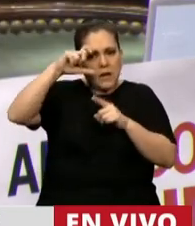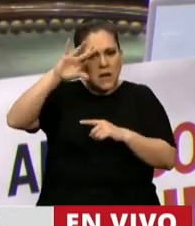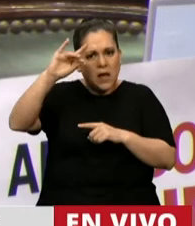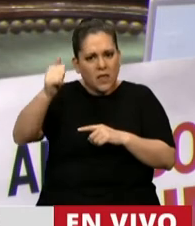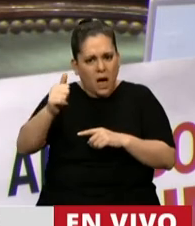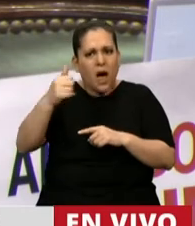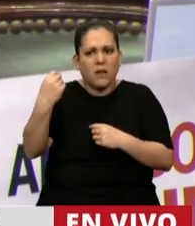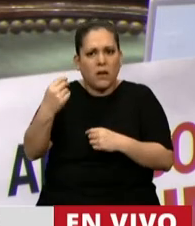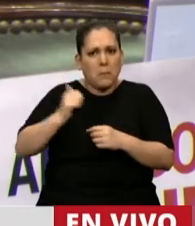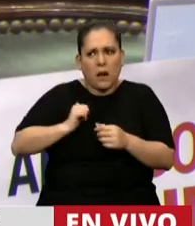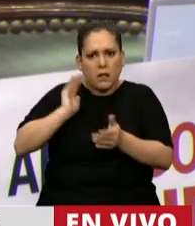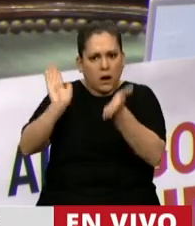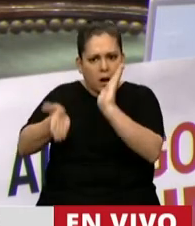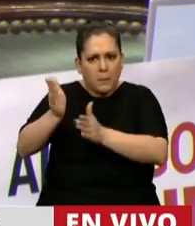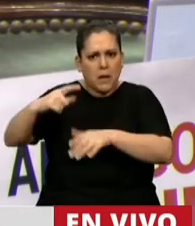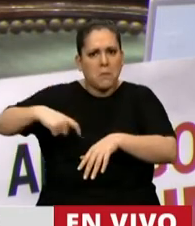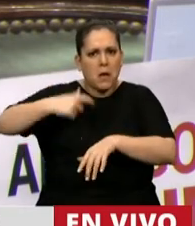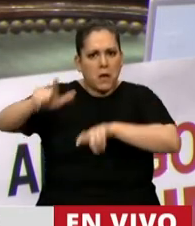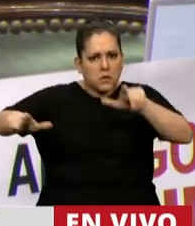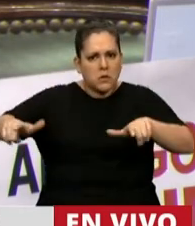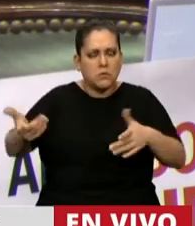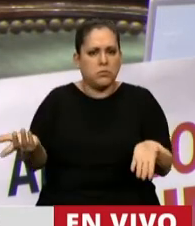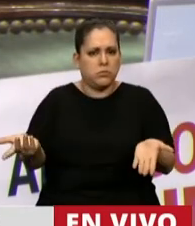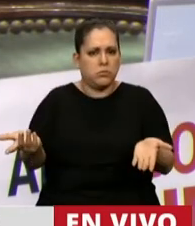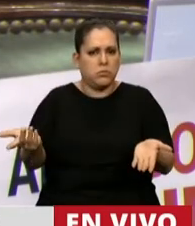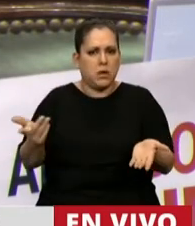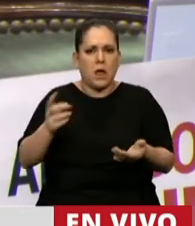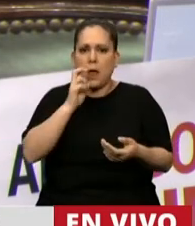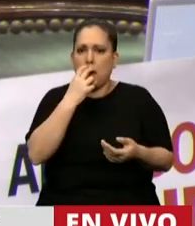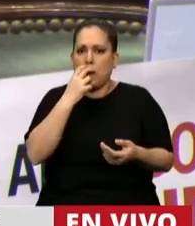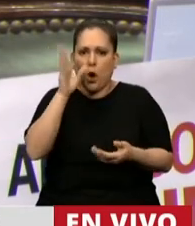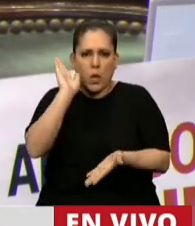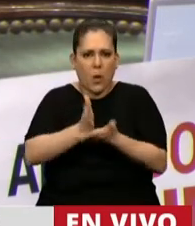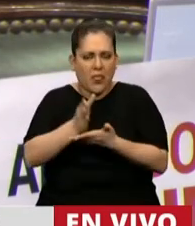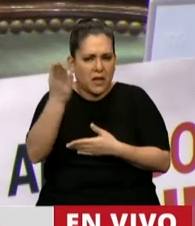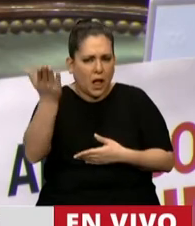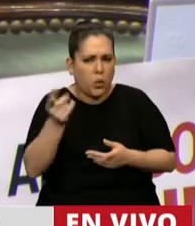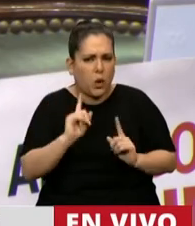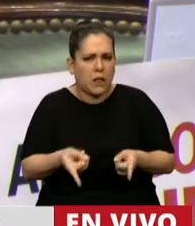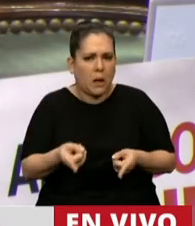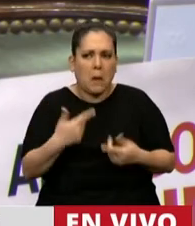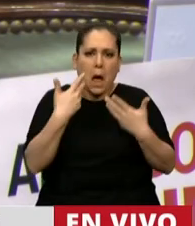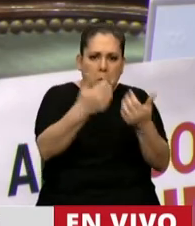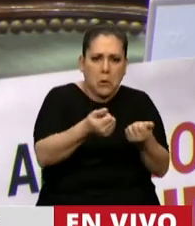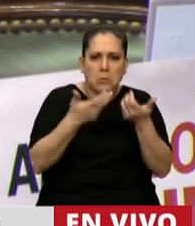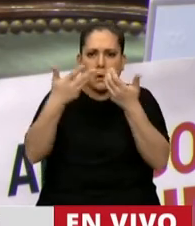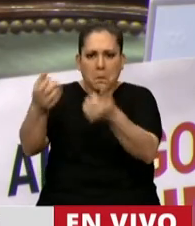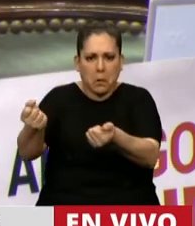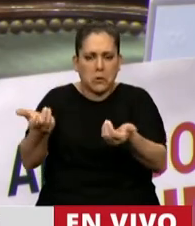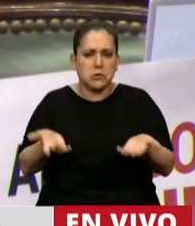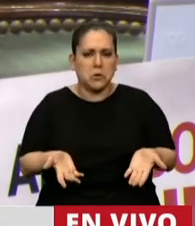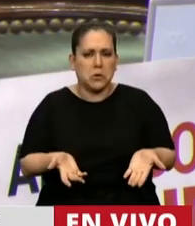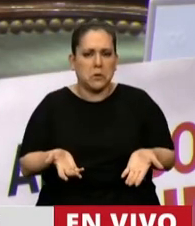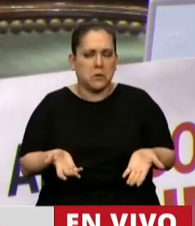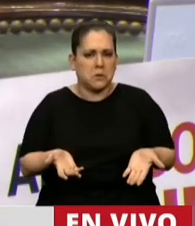reprimir al pueblo, sumarse a una iniciativa de la dictadura de Bolivia, sumarse a estas iniciativas, pero